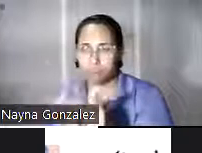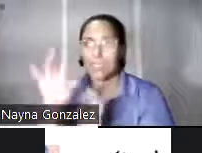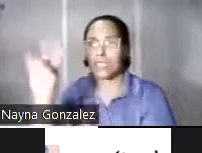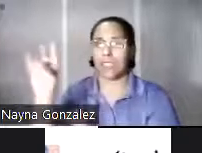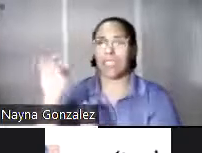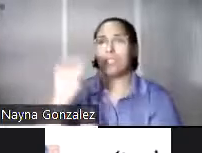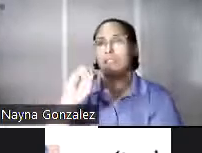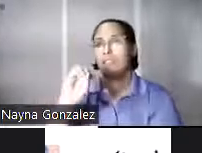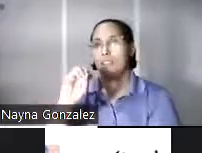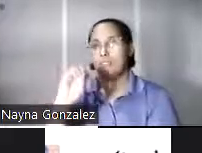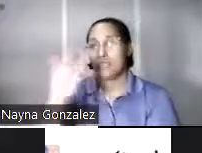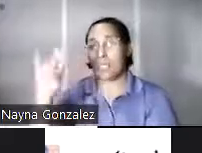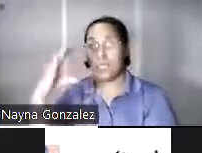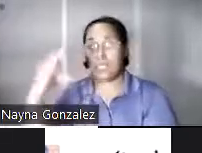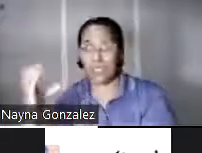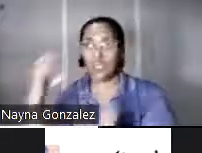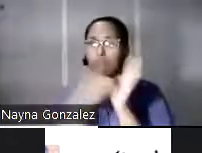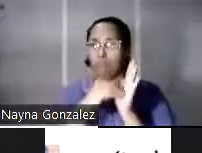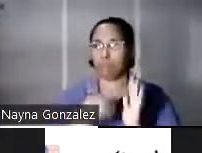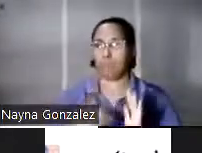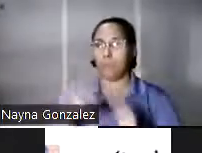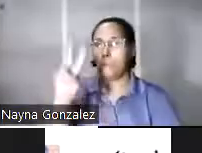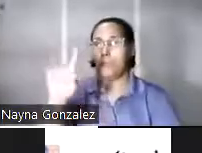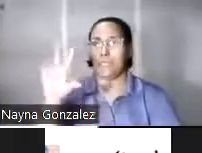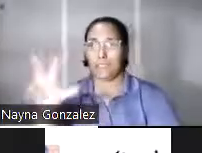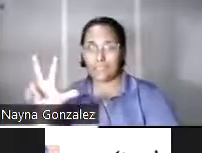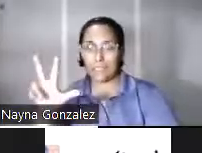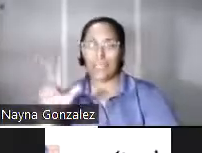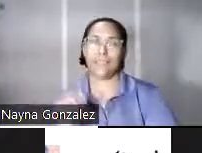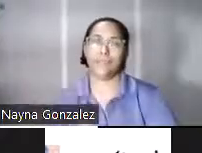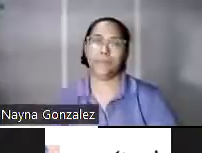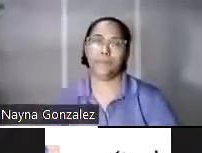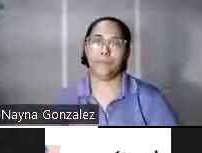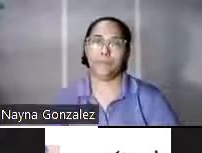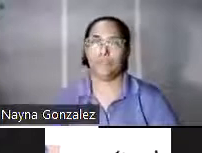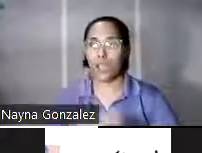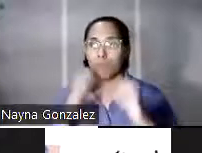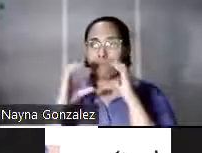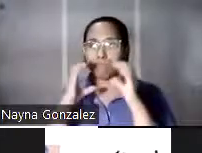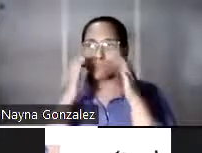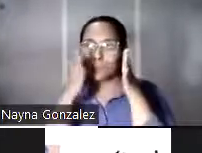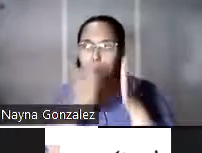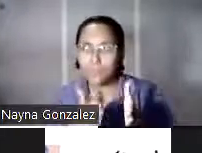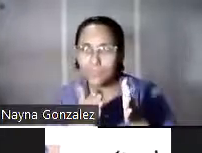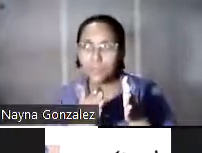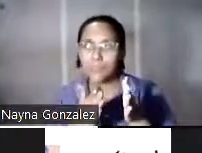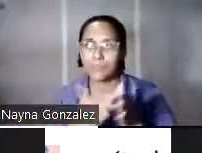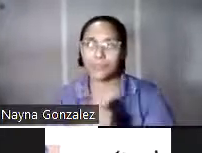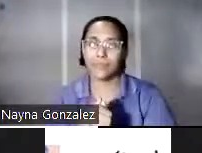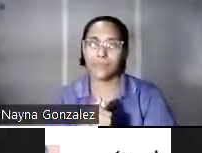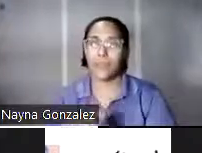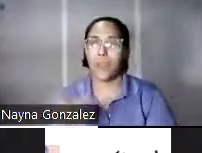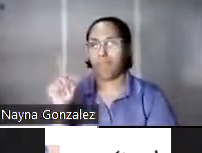independientes. 723 están a cargo de comunicadores aficionados y 20